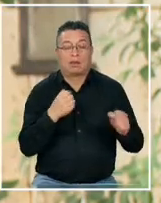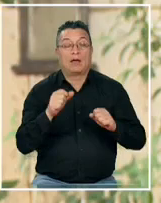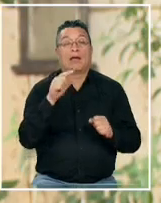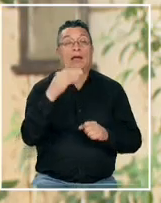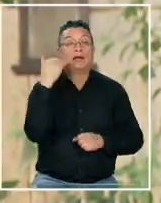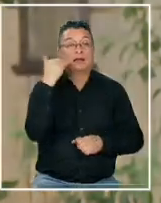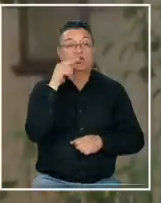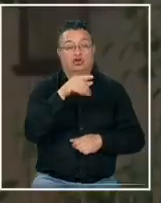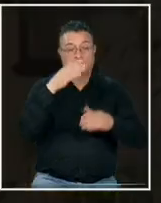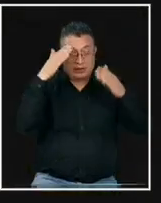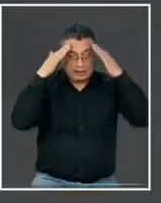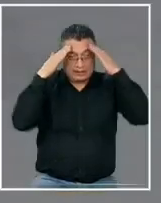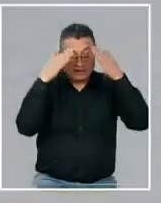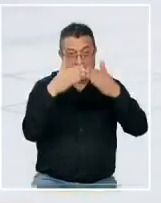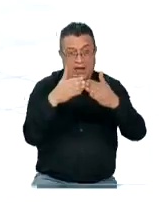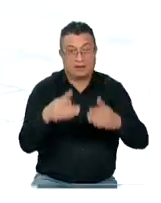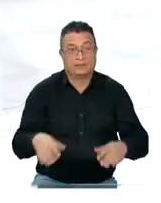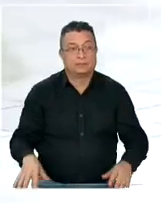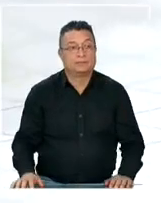en una persona dentro del espectro autista